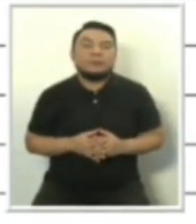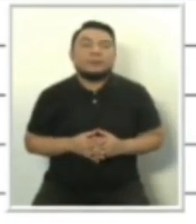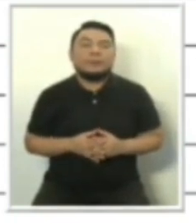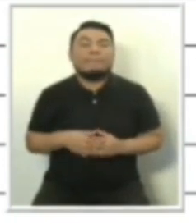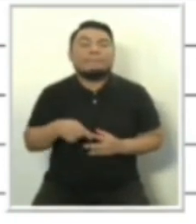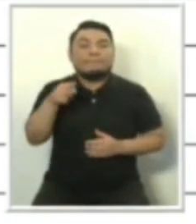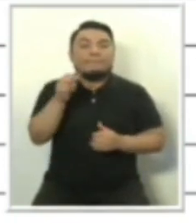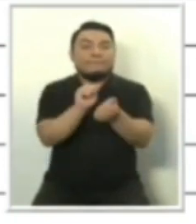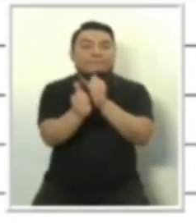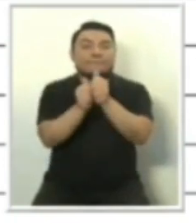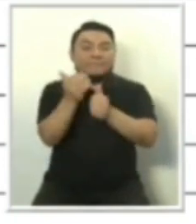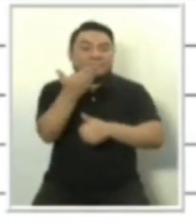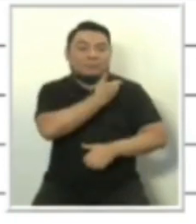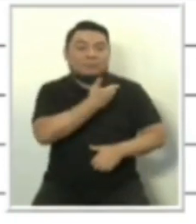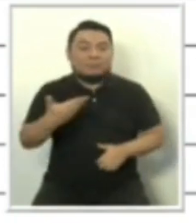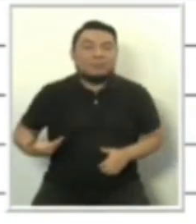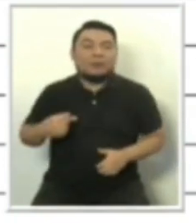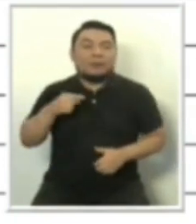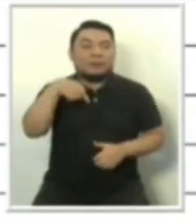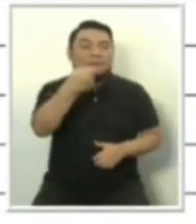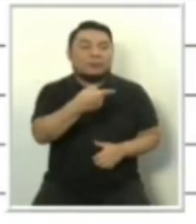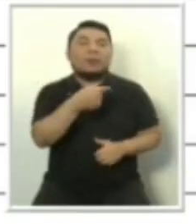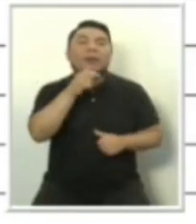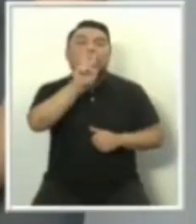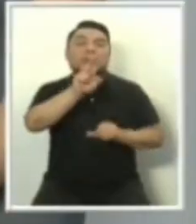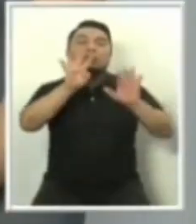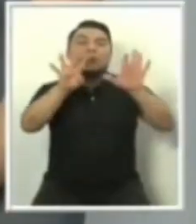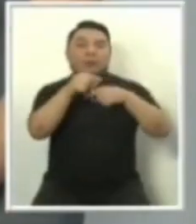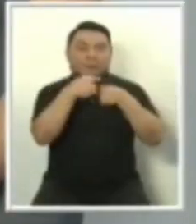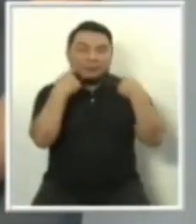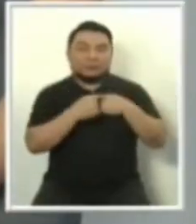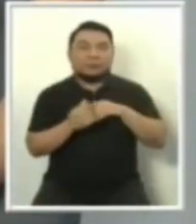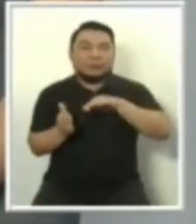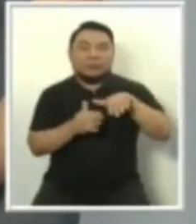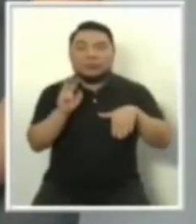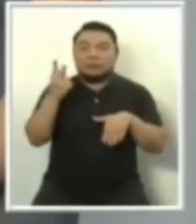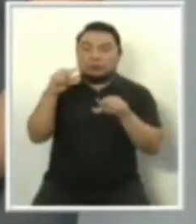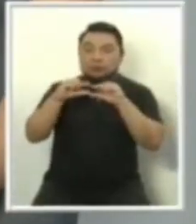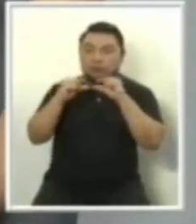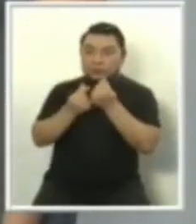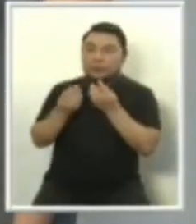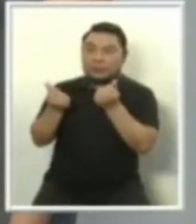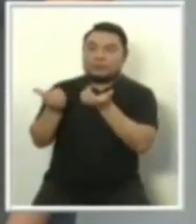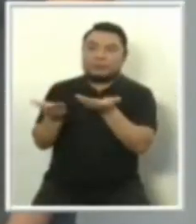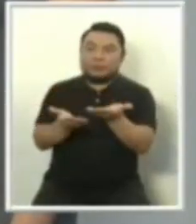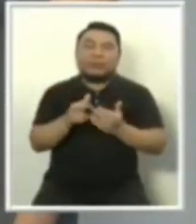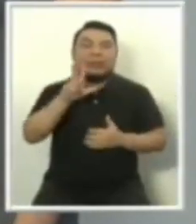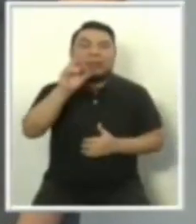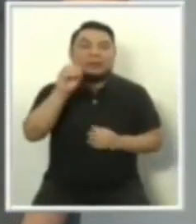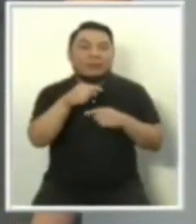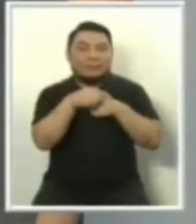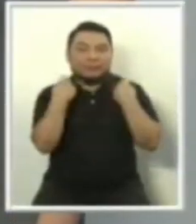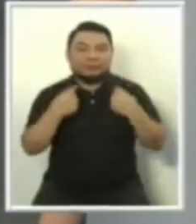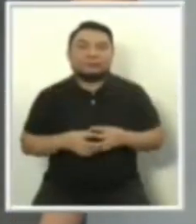presidenciales que van el veintinueve de marzo. Vamos rápido con el segundo grupo, el del treinta de marzo.